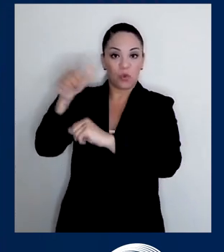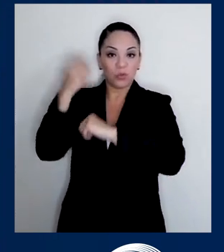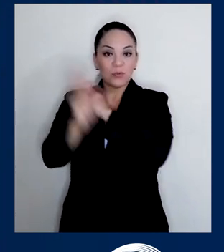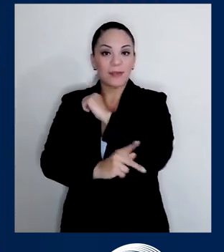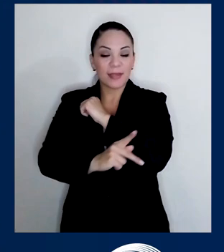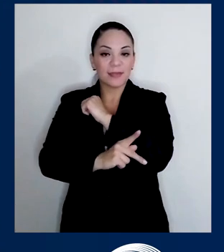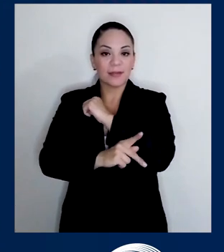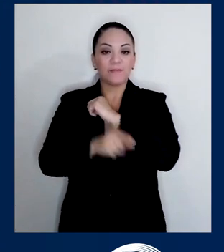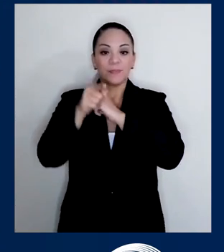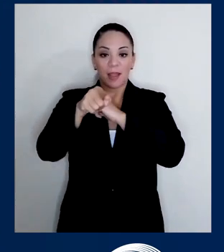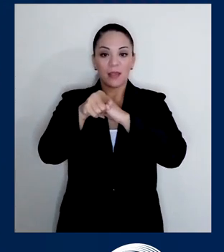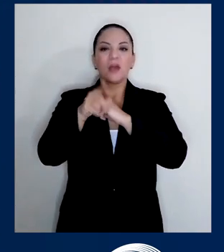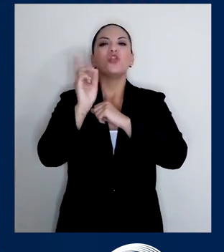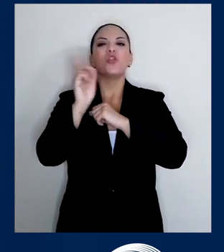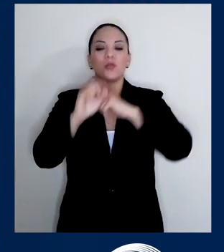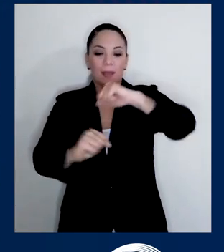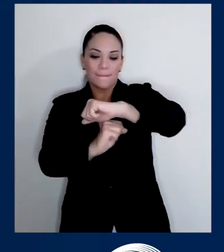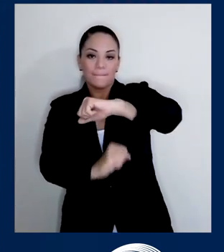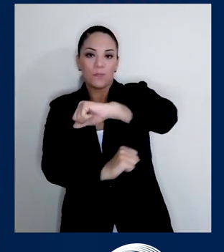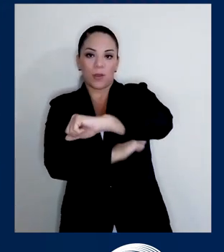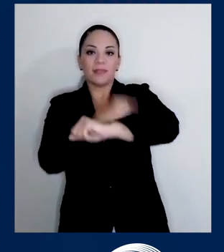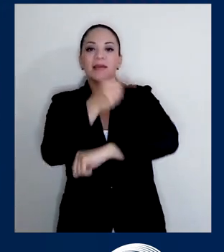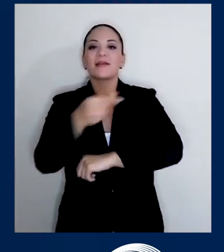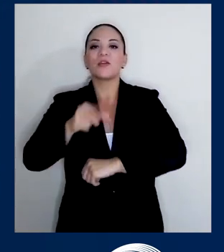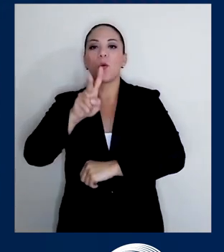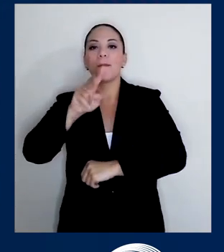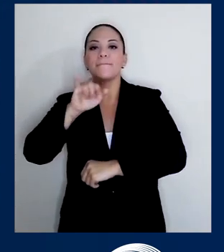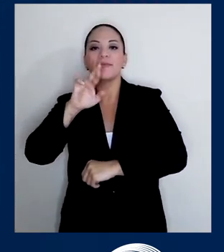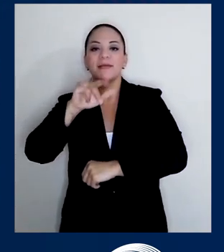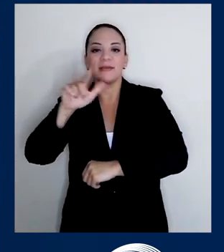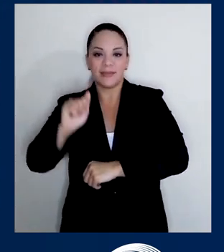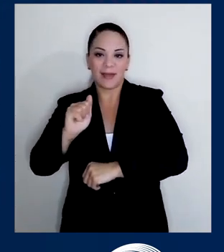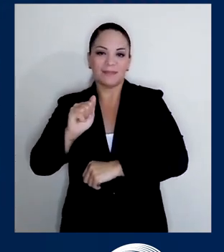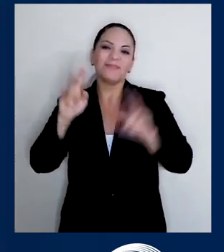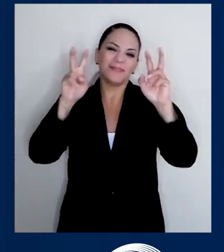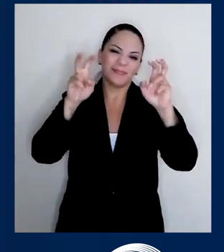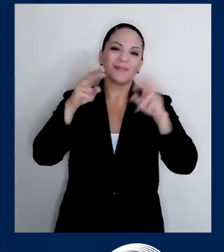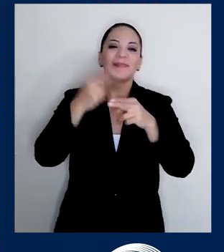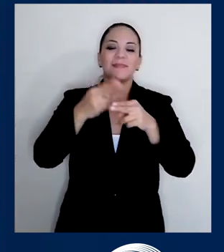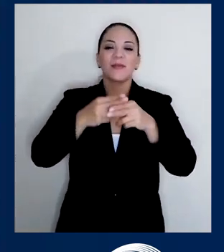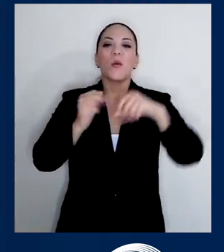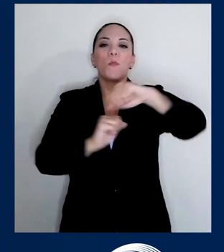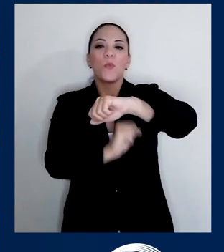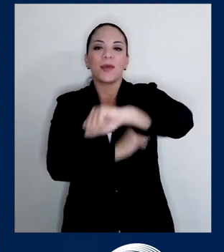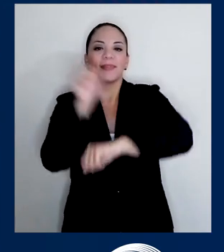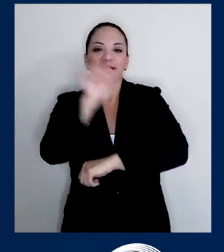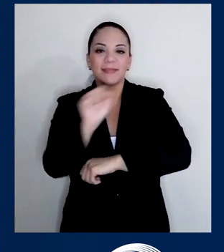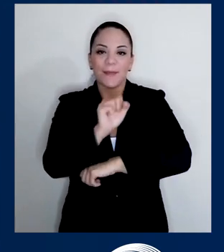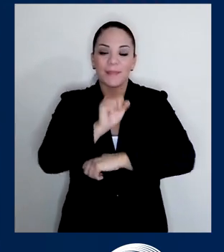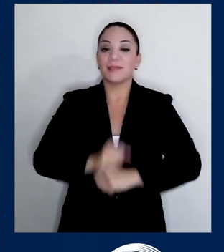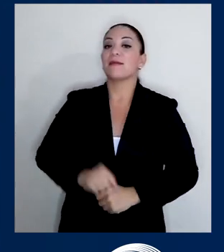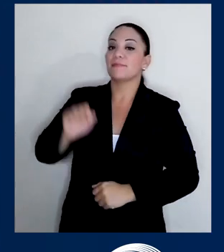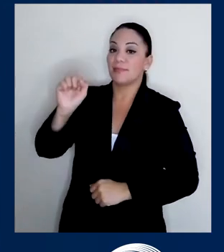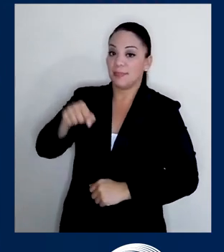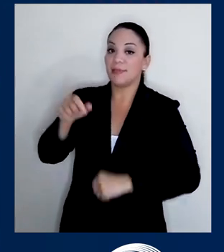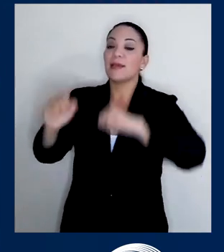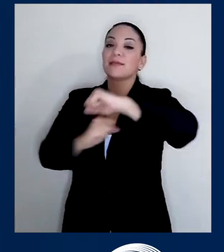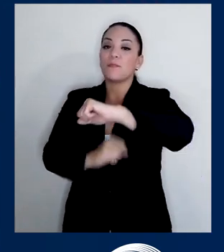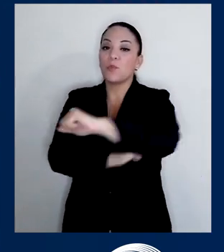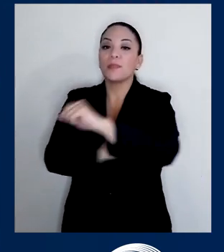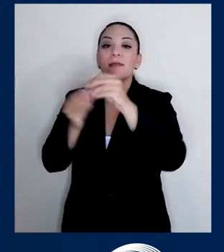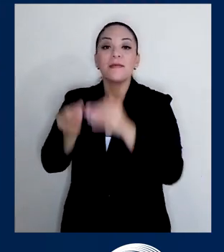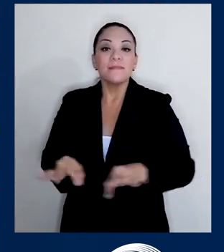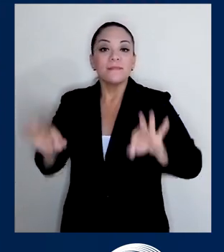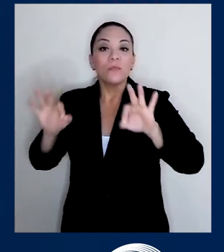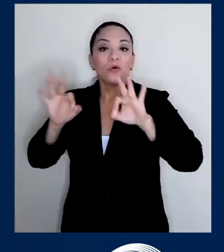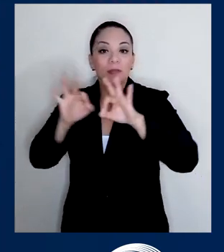puente del río Virilla, lo que nosotros conocemos como el puente de Zapriza. Sí, así es, don Rodrigo. Es un puente clave, nos conecta con